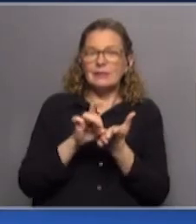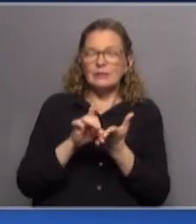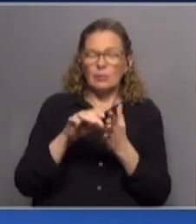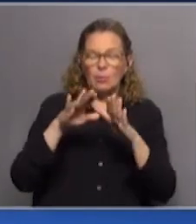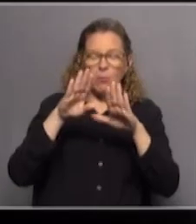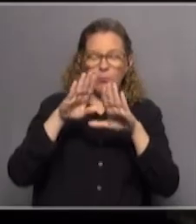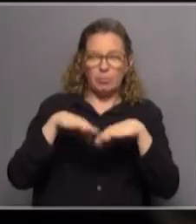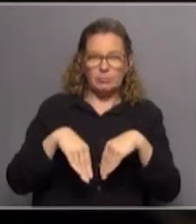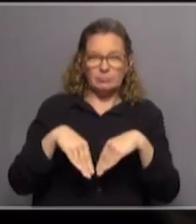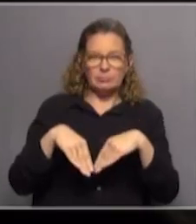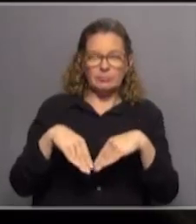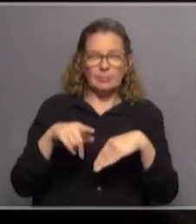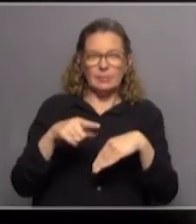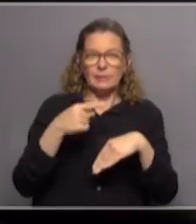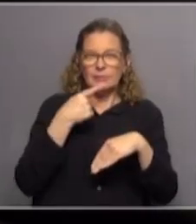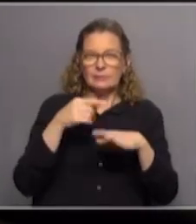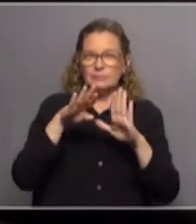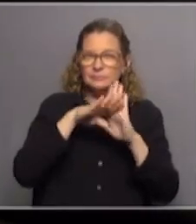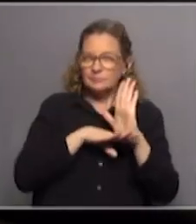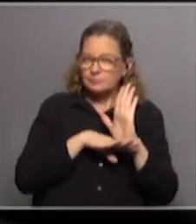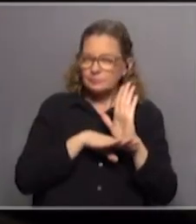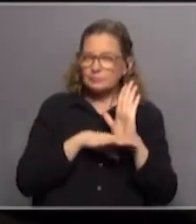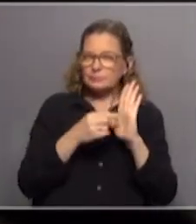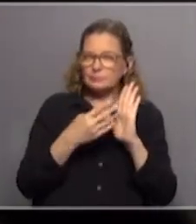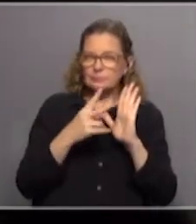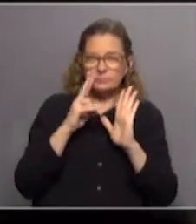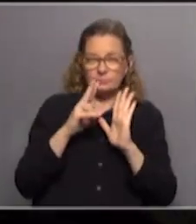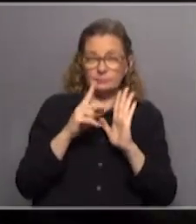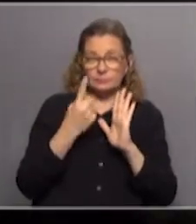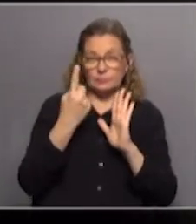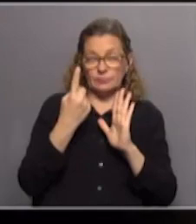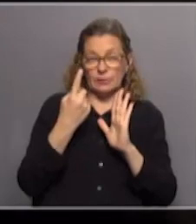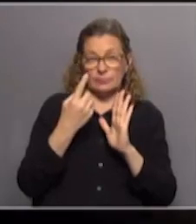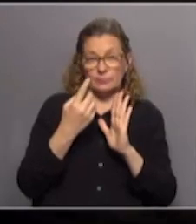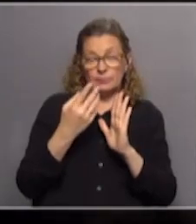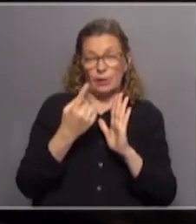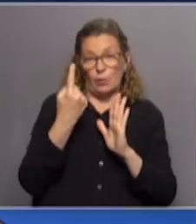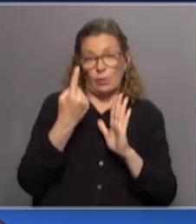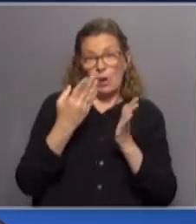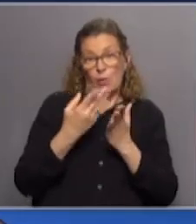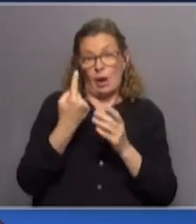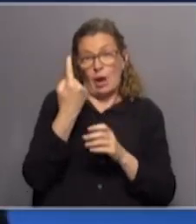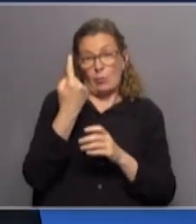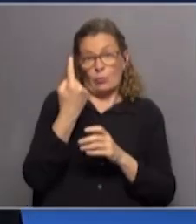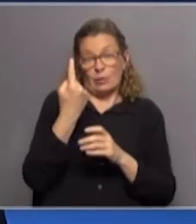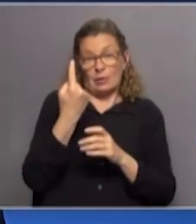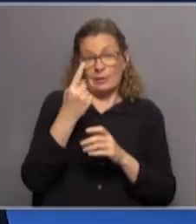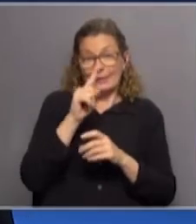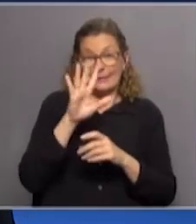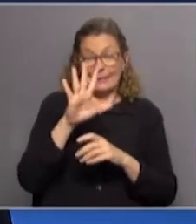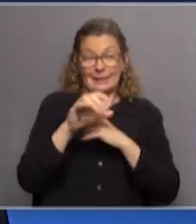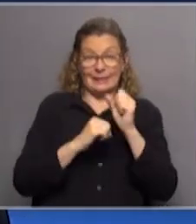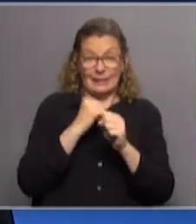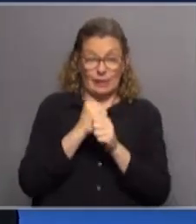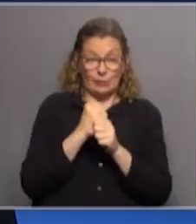iba cayendo. ¿Por qué subraya que eso era la norma? Porque ahora hay que tomarlo como una excepción. Bueno, digo, ahora es una excepción. En 15 años